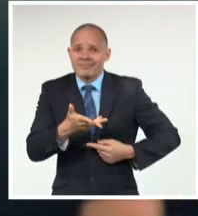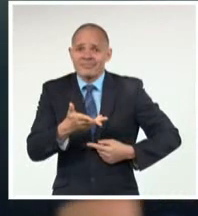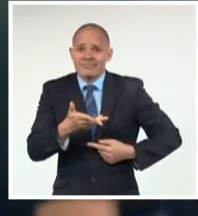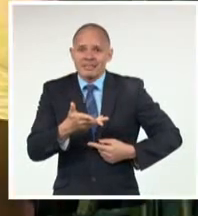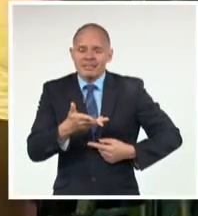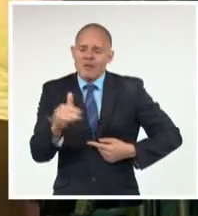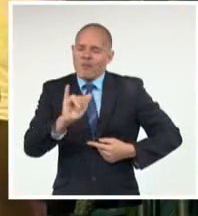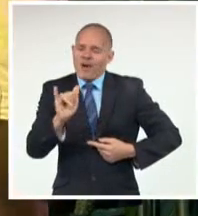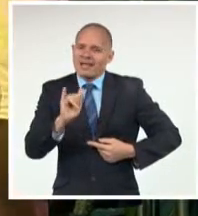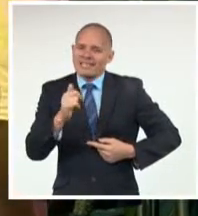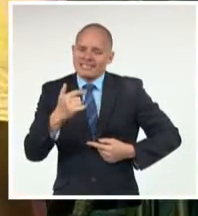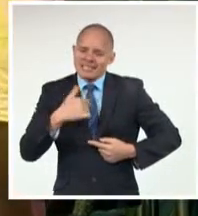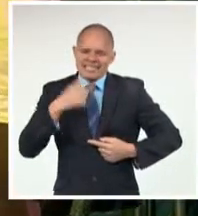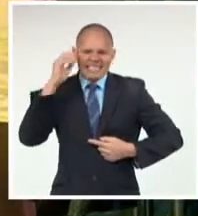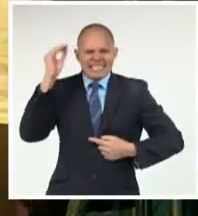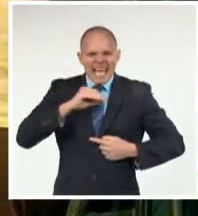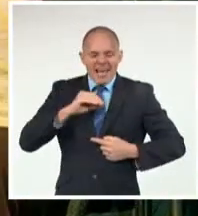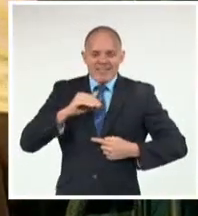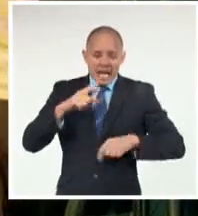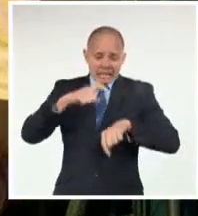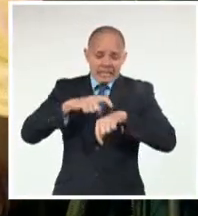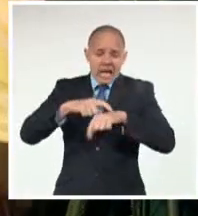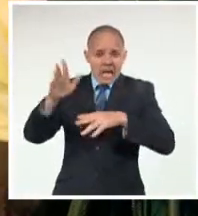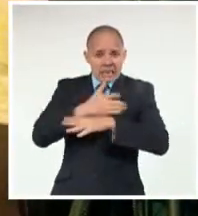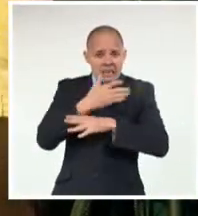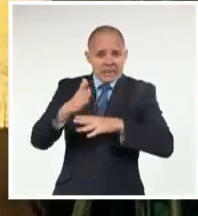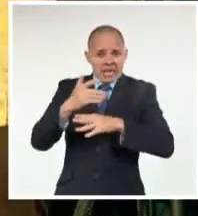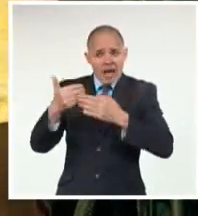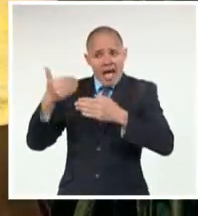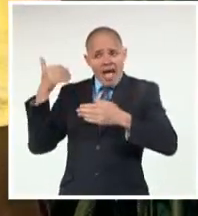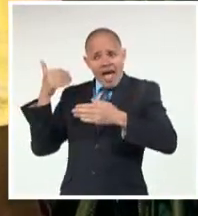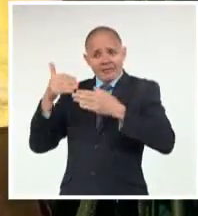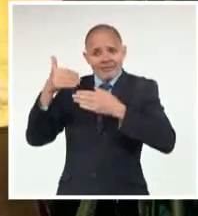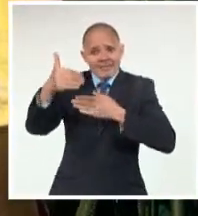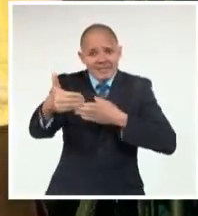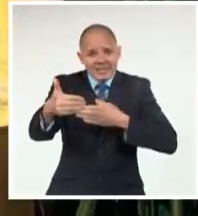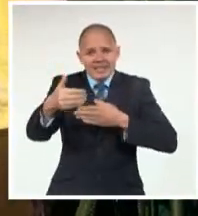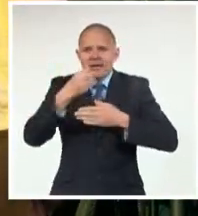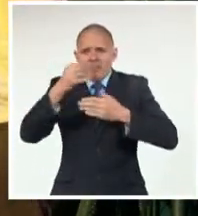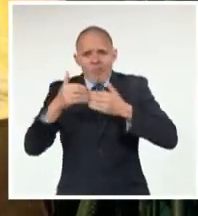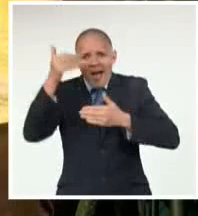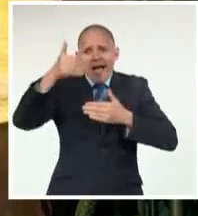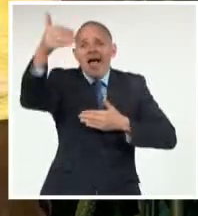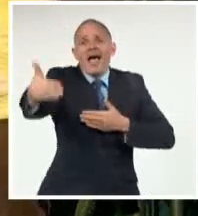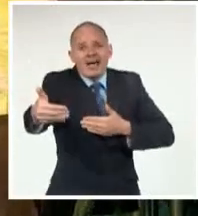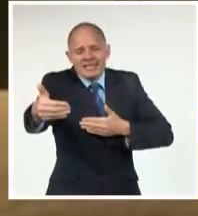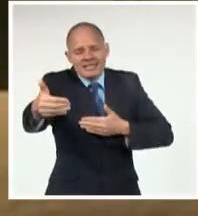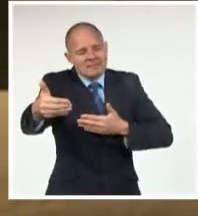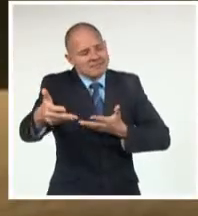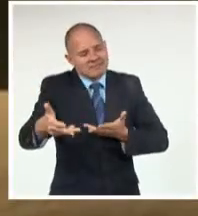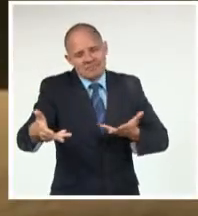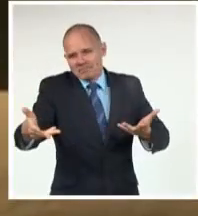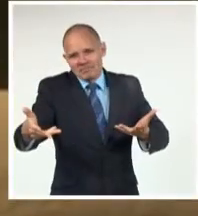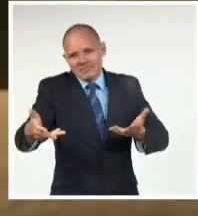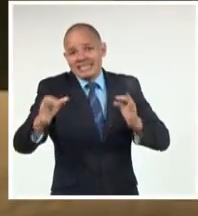Aunque sean Otros tiempos Hoy Y mañana Será También